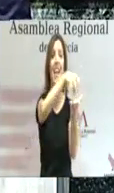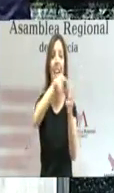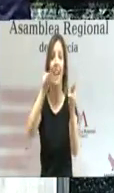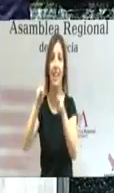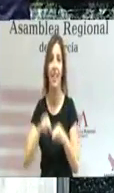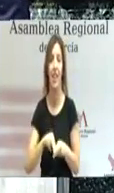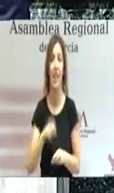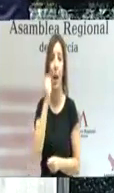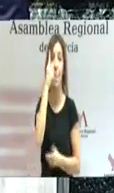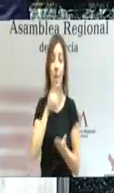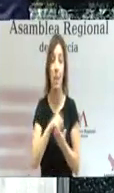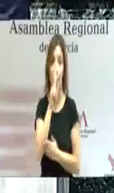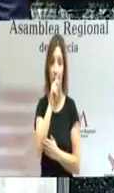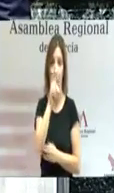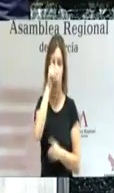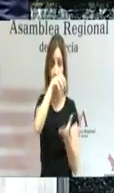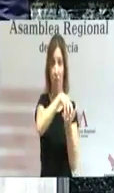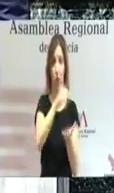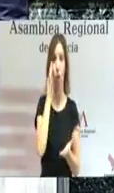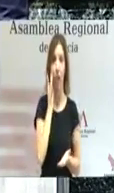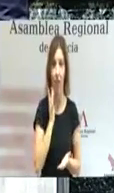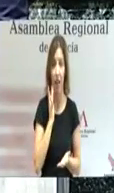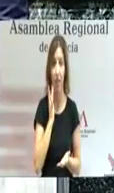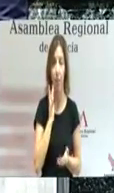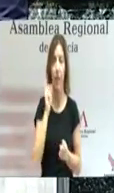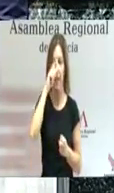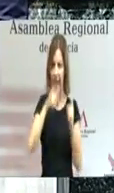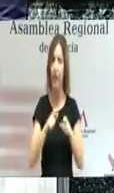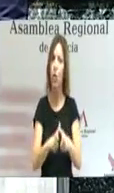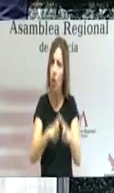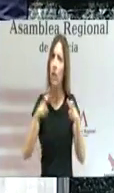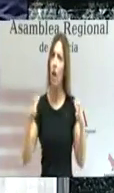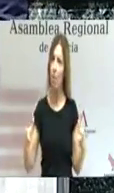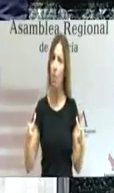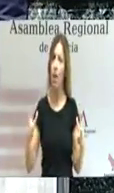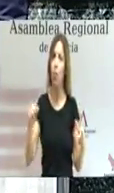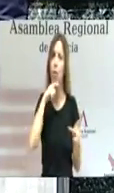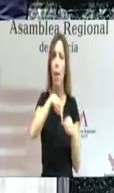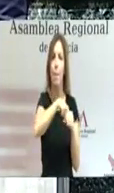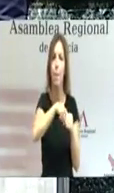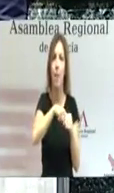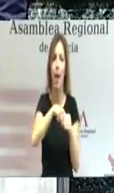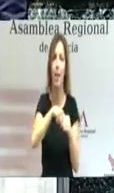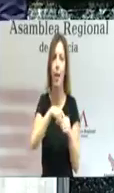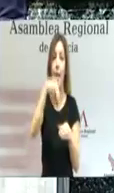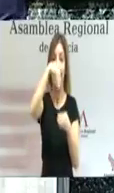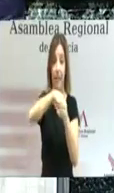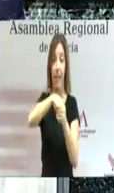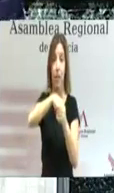1.021 en centros de día, que además han ampliado este año el número de plazas con las que cuentan en